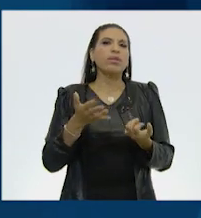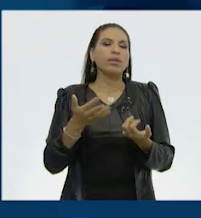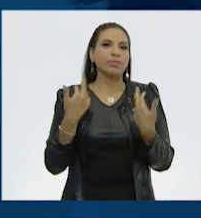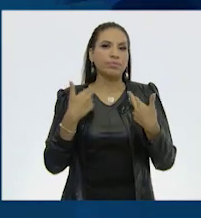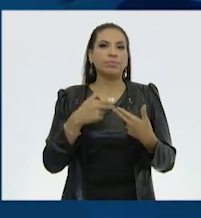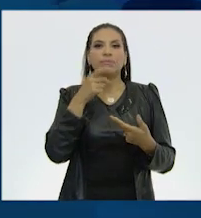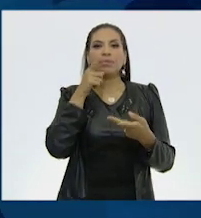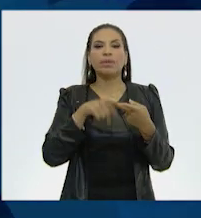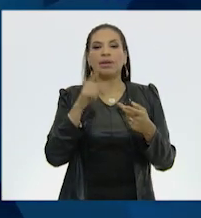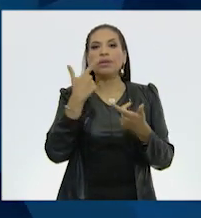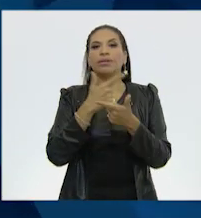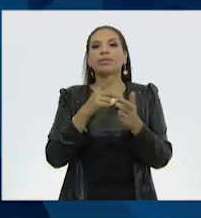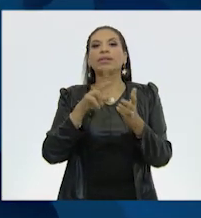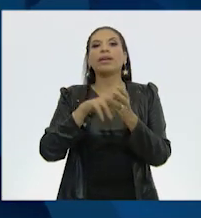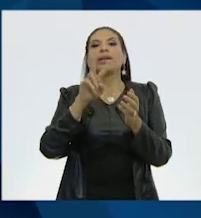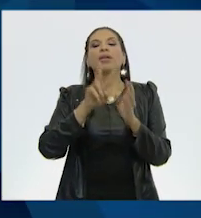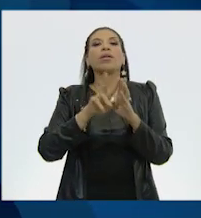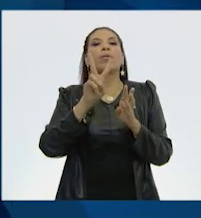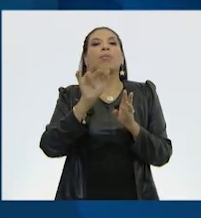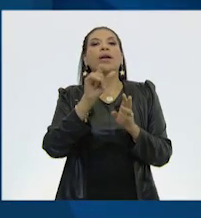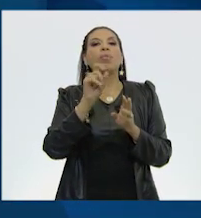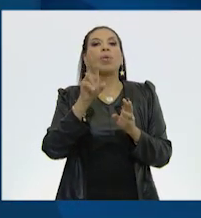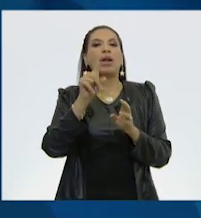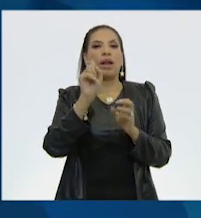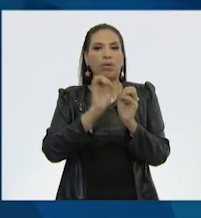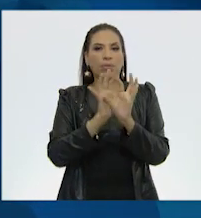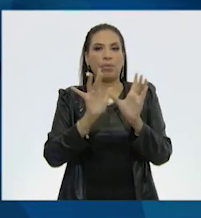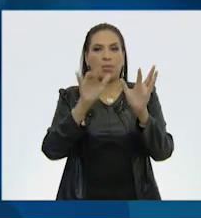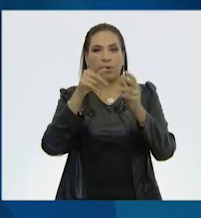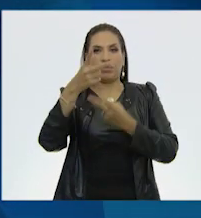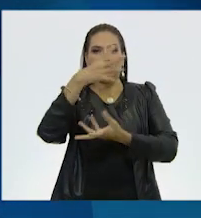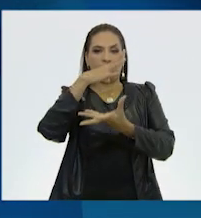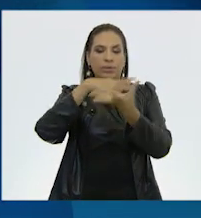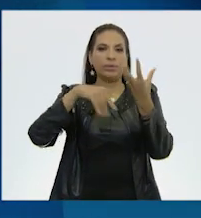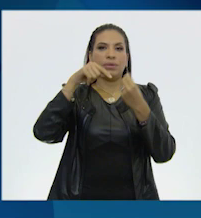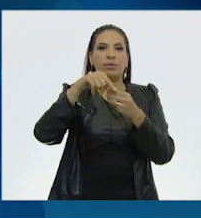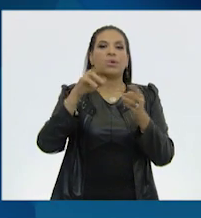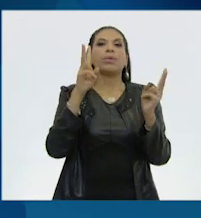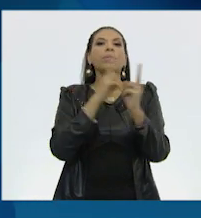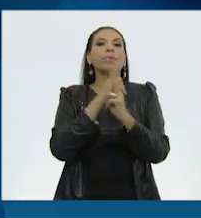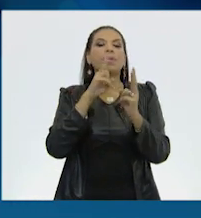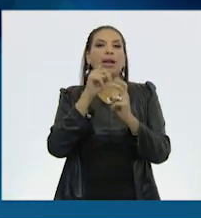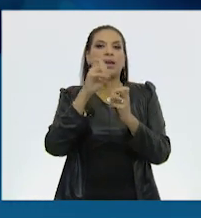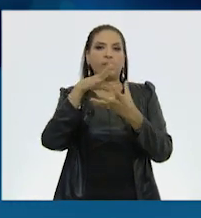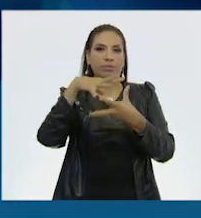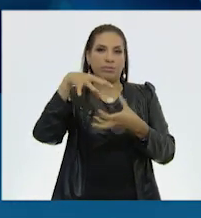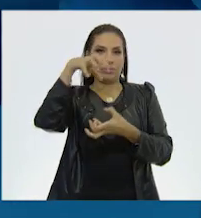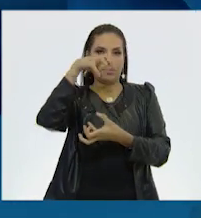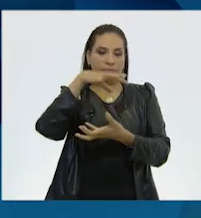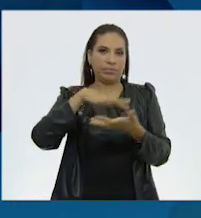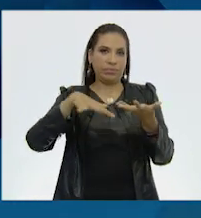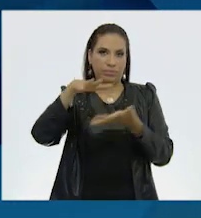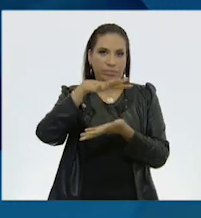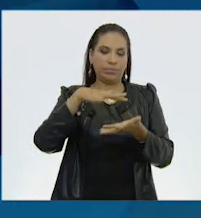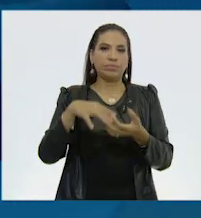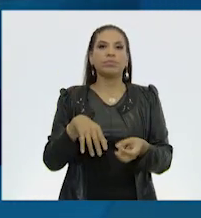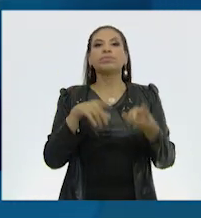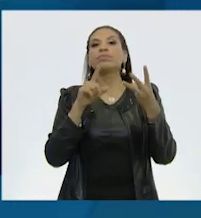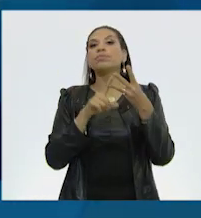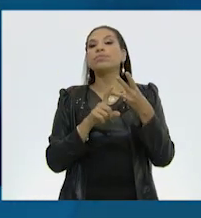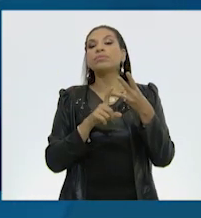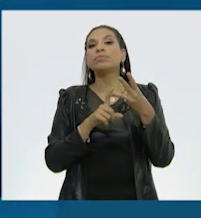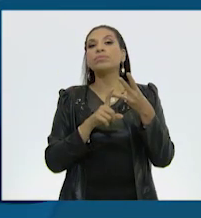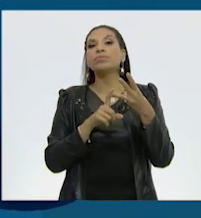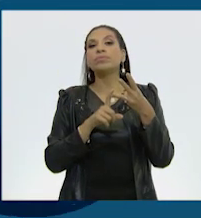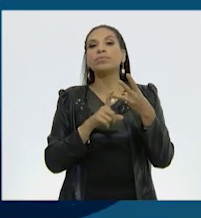profesor, dice... Liberan vapor de agua que refrescan el aire y lo humedecen. Perfecto. ¿Y el tercero?